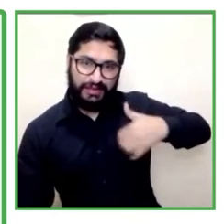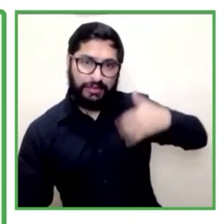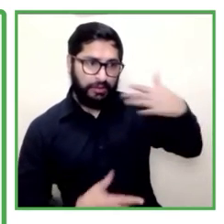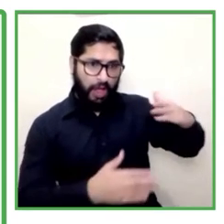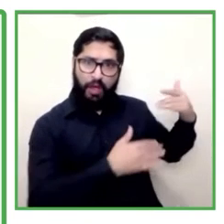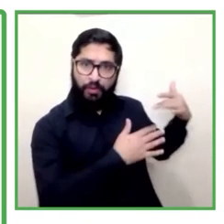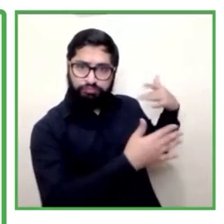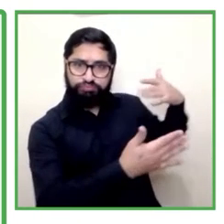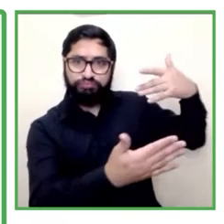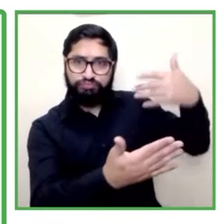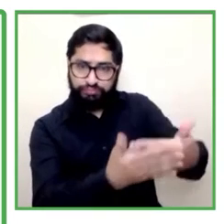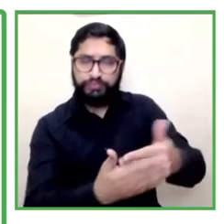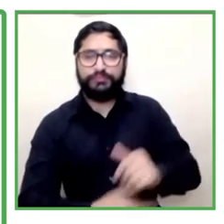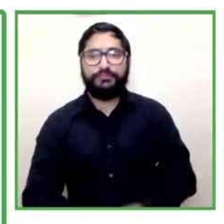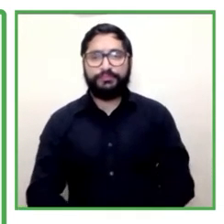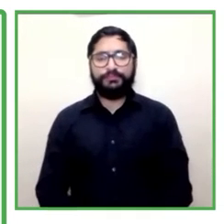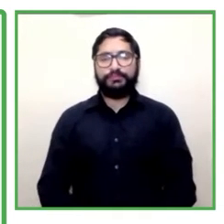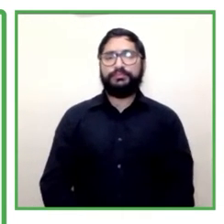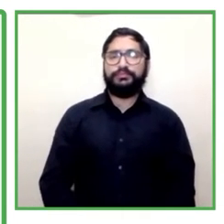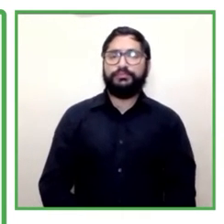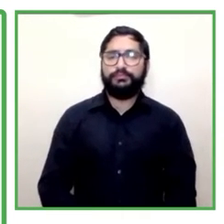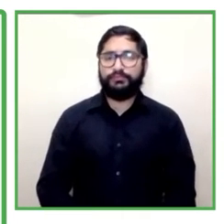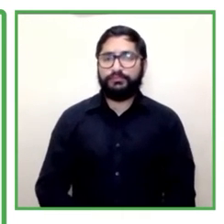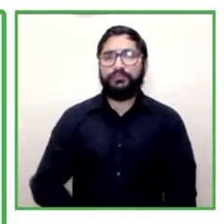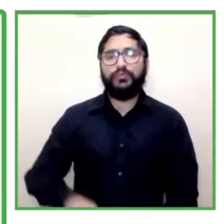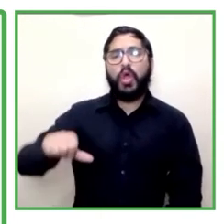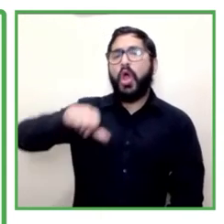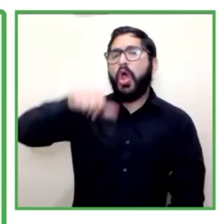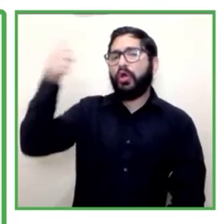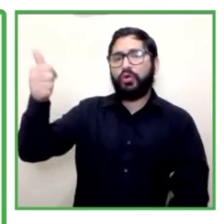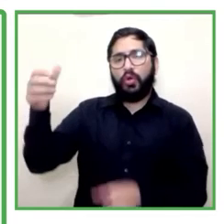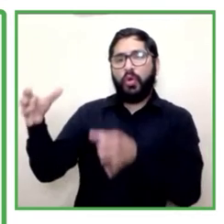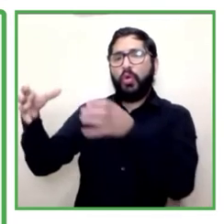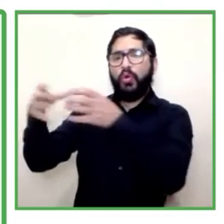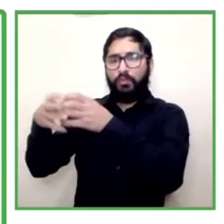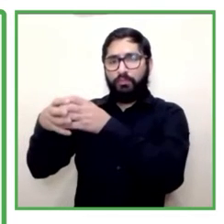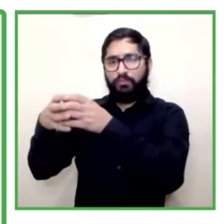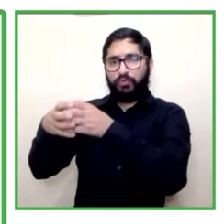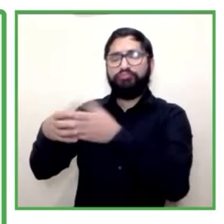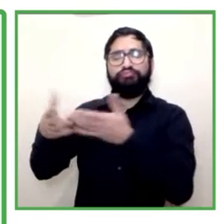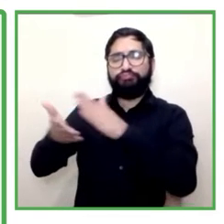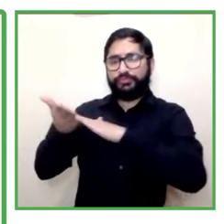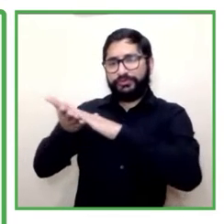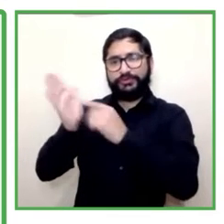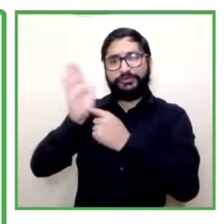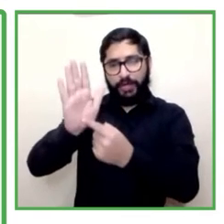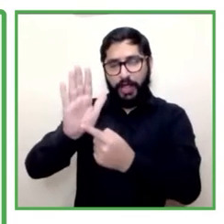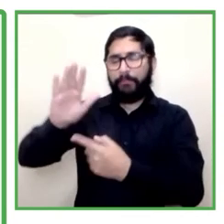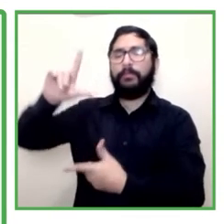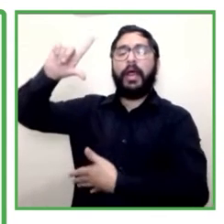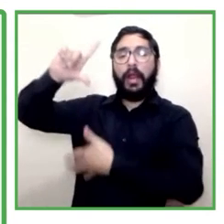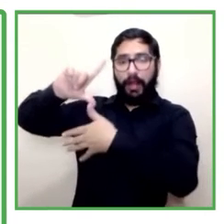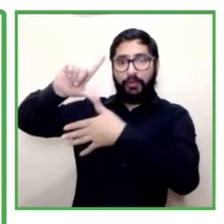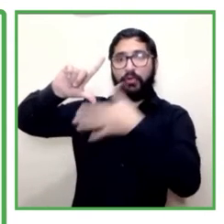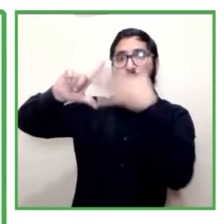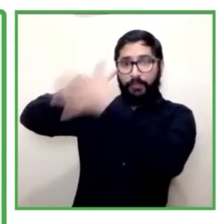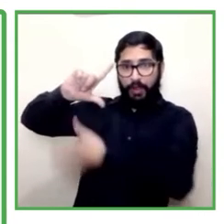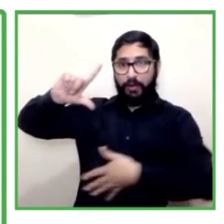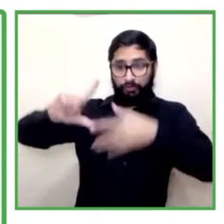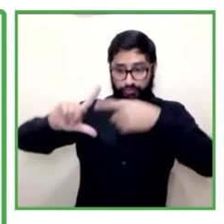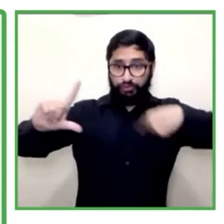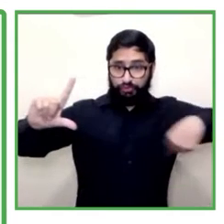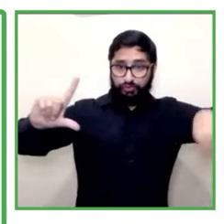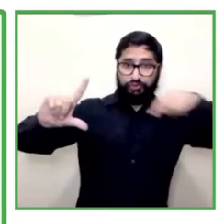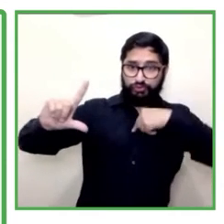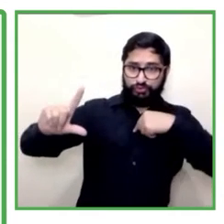o los que han hecho compañeros igual como en otros lugares de Latinoamérica, nosotros estamos bien atrasados en ese sentido. Bueno,